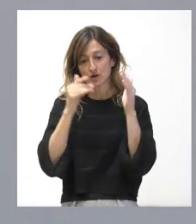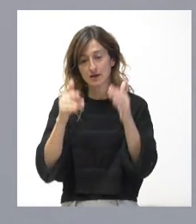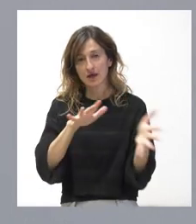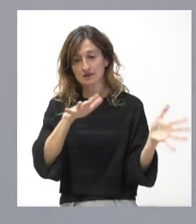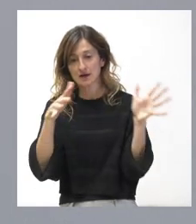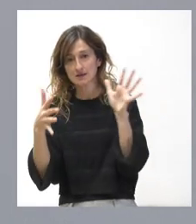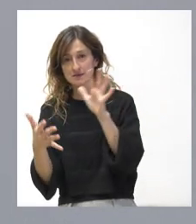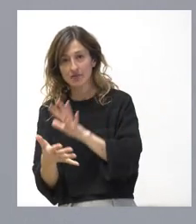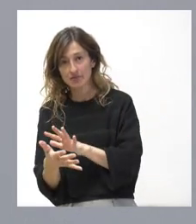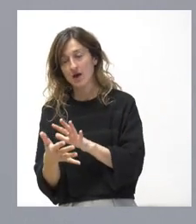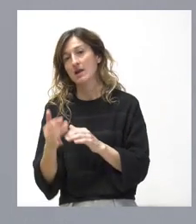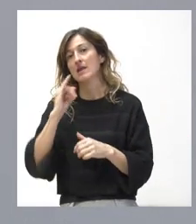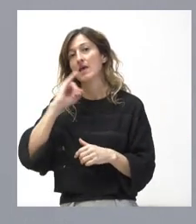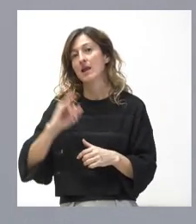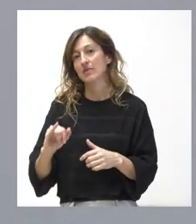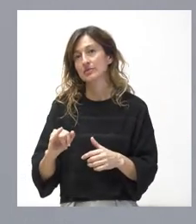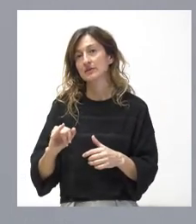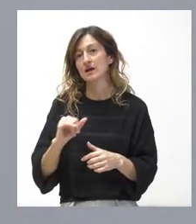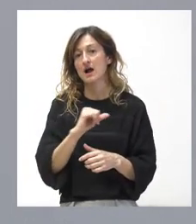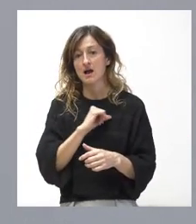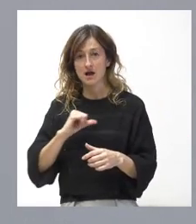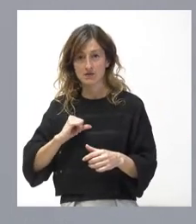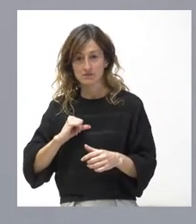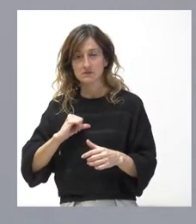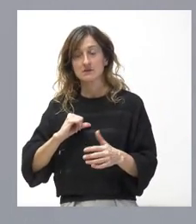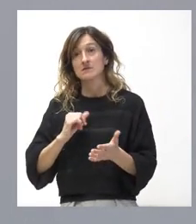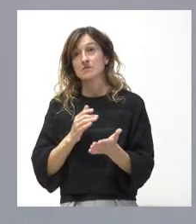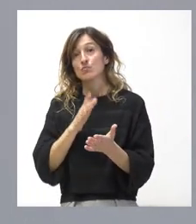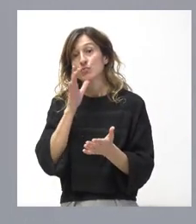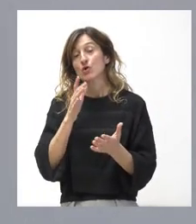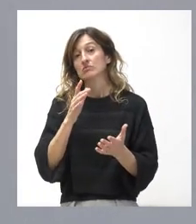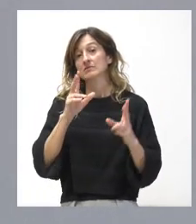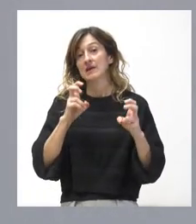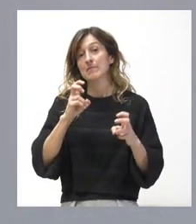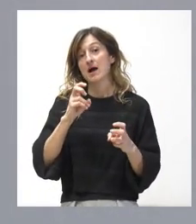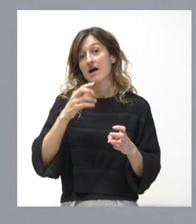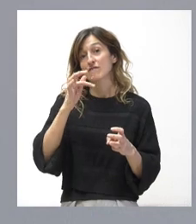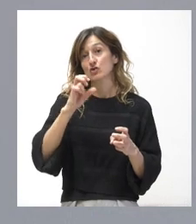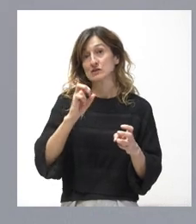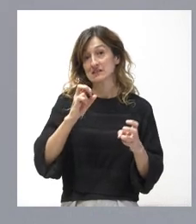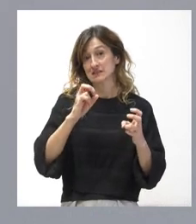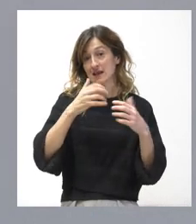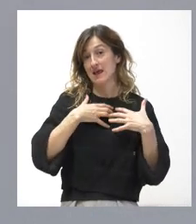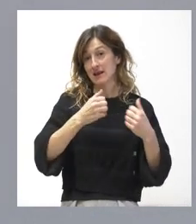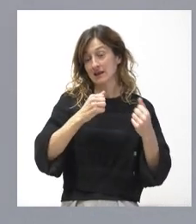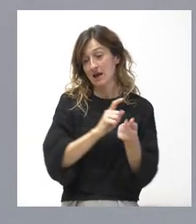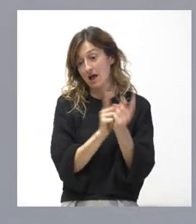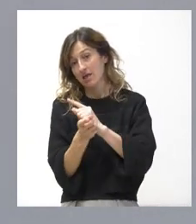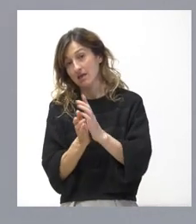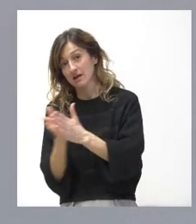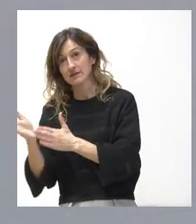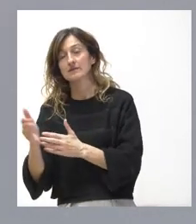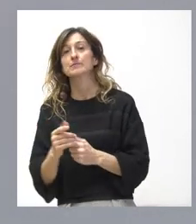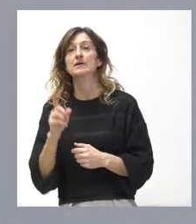nuevas formas de generación eléctrica autosuficiente, alternativas a las fuentes de energía fósiles y la reducción de la emisión a la atmósfera de